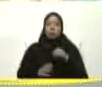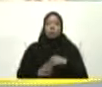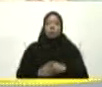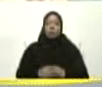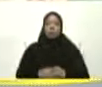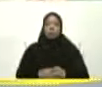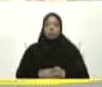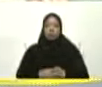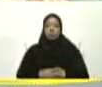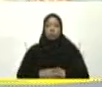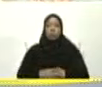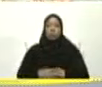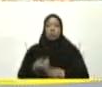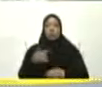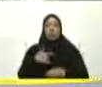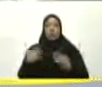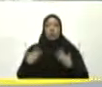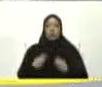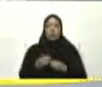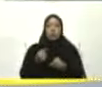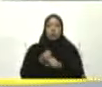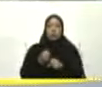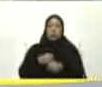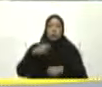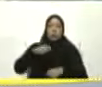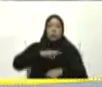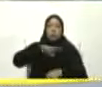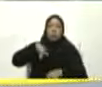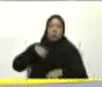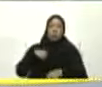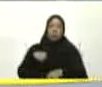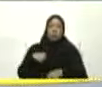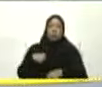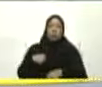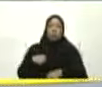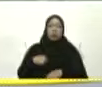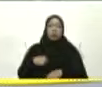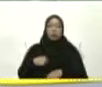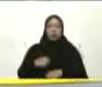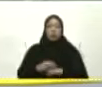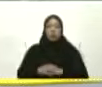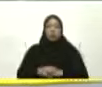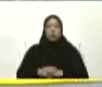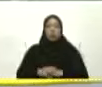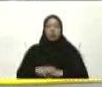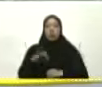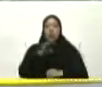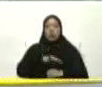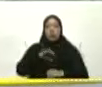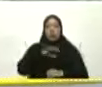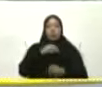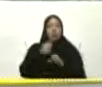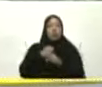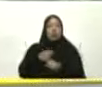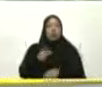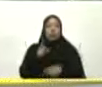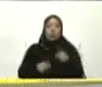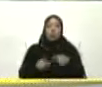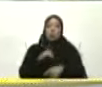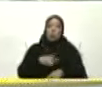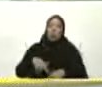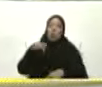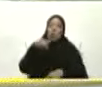Y yo Como mi compañero Evers Si se trata De pedir Tenemos Urgencia Pero hay algo Que queremos